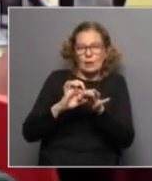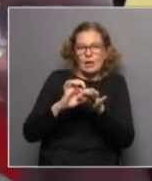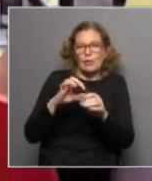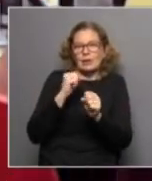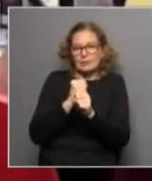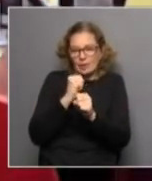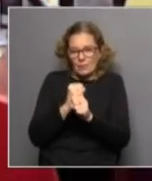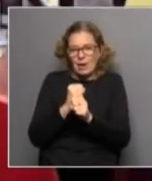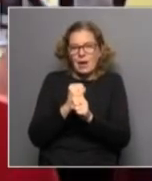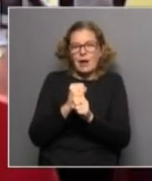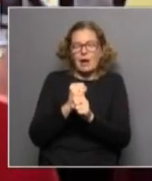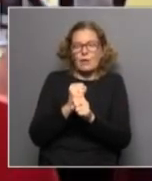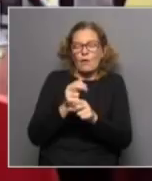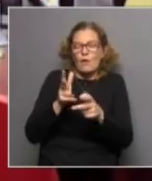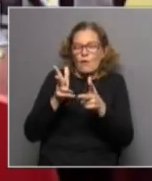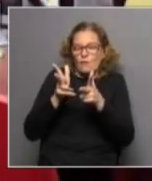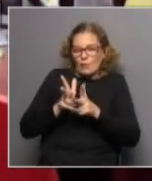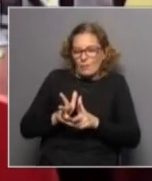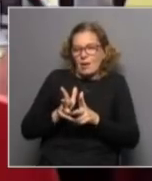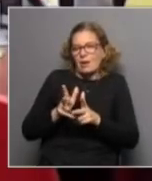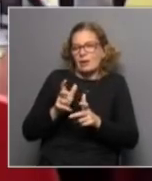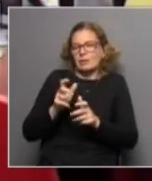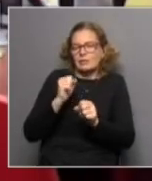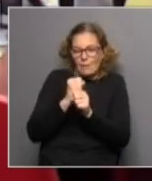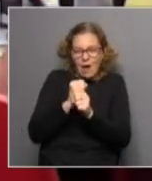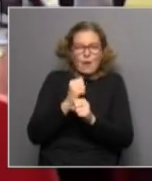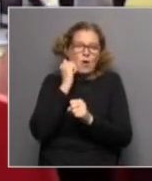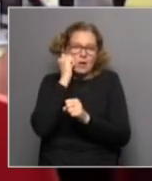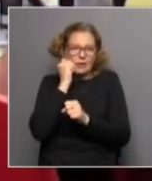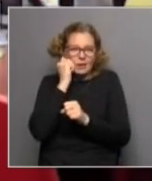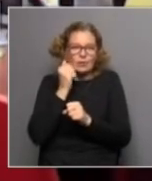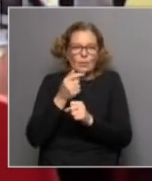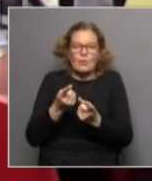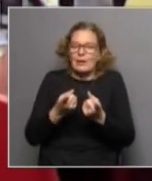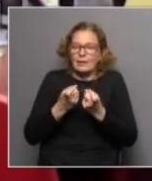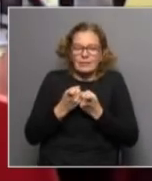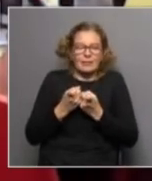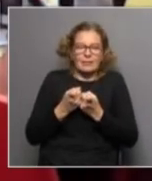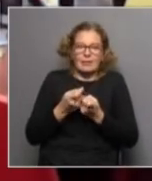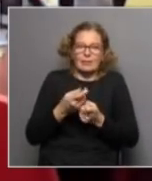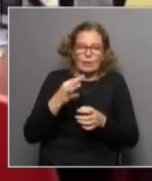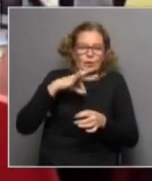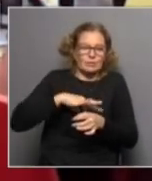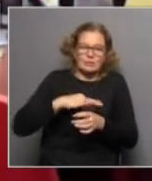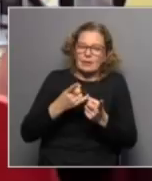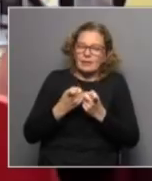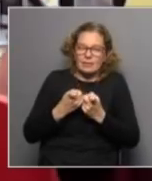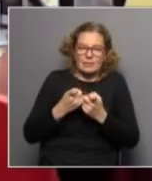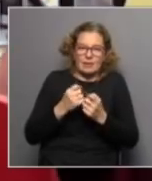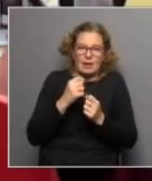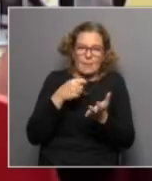laboral al mercado formal o informal también hacen que muchas veces generen la necesidad de generar esos ingresos económicos